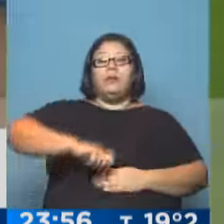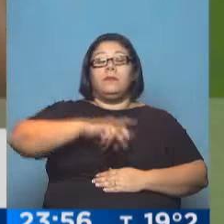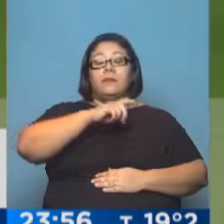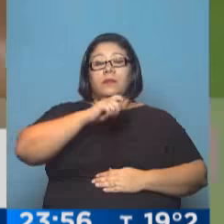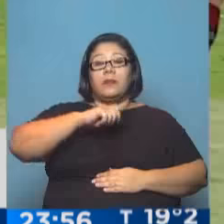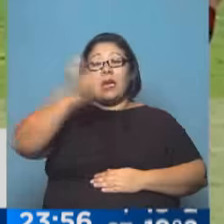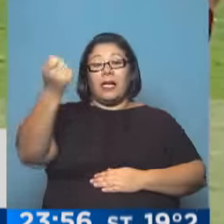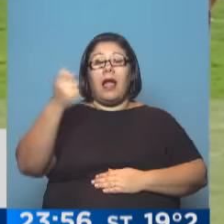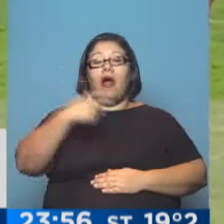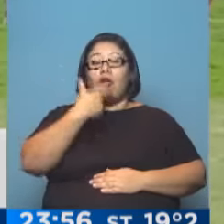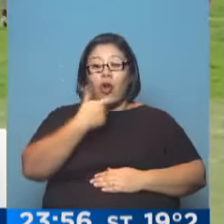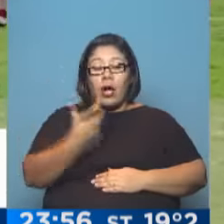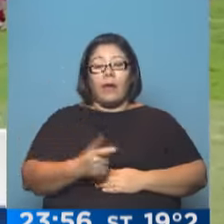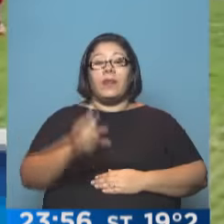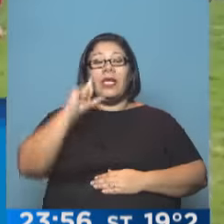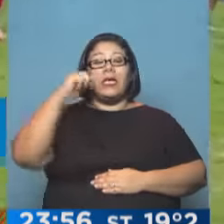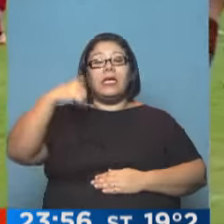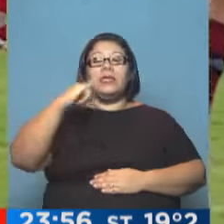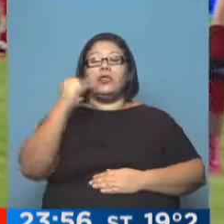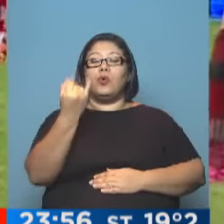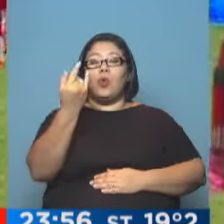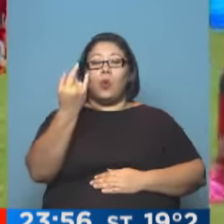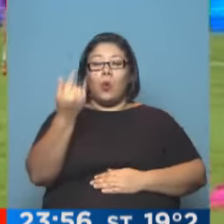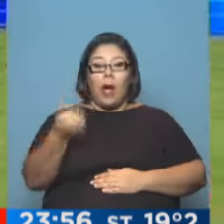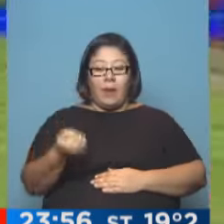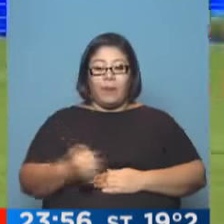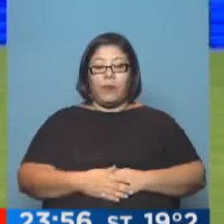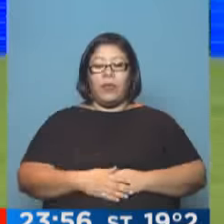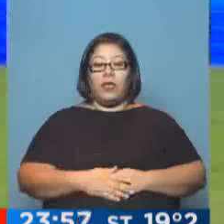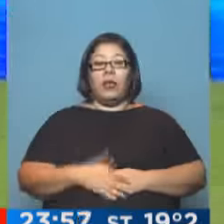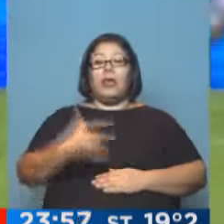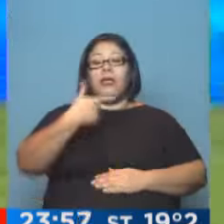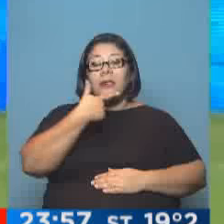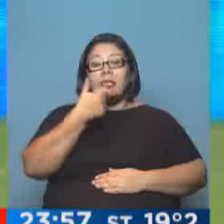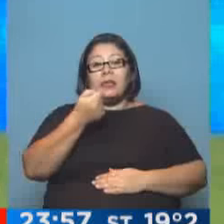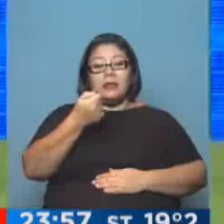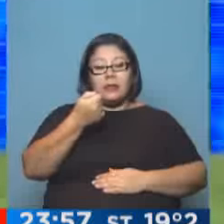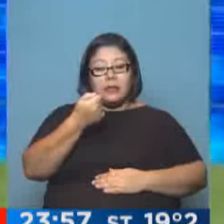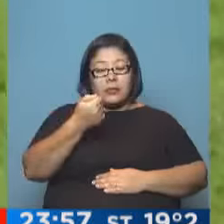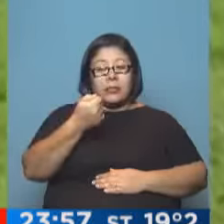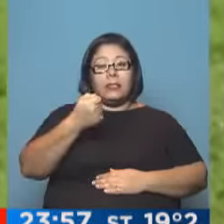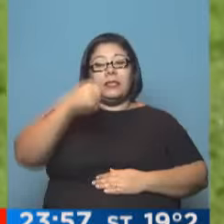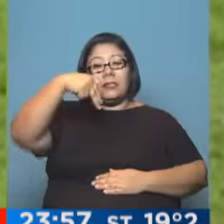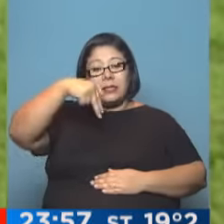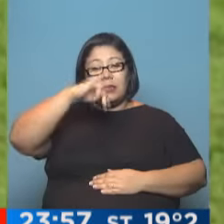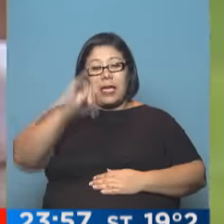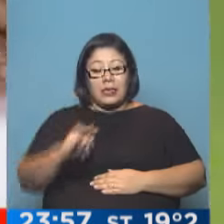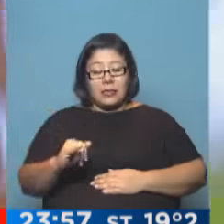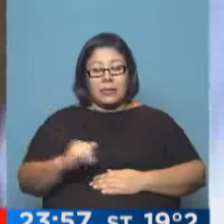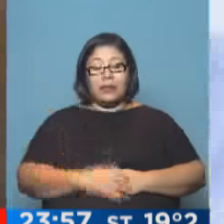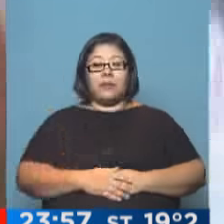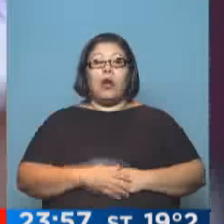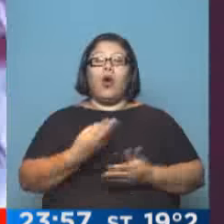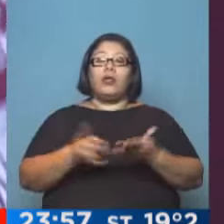al futbolista Emiliano Insúa, y José, el Pepe San, que desde el punto penal otra vez iba a marcar con la camiseta de Granate. 3-0. Y